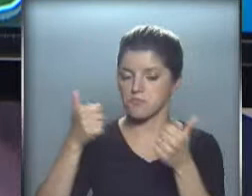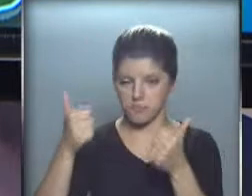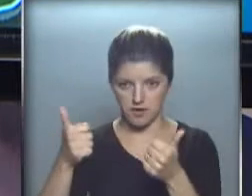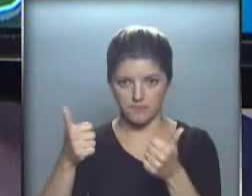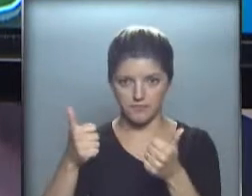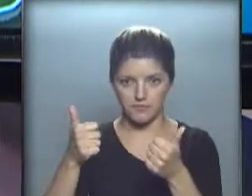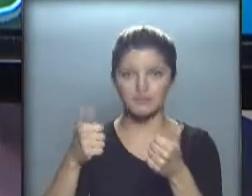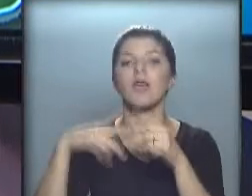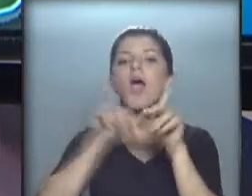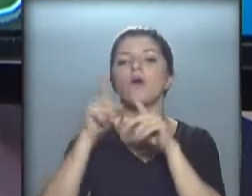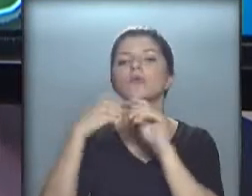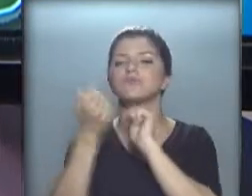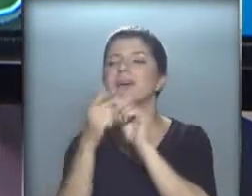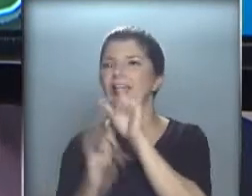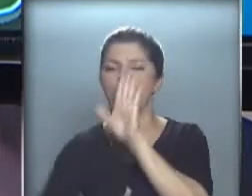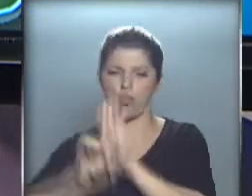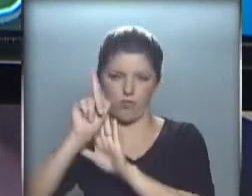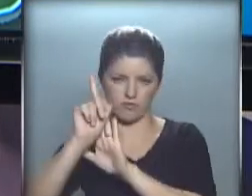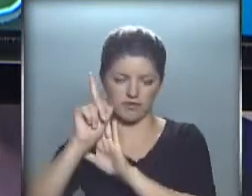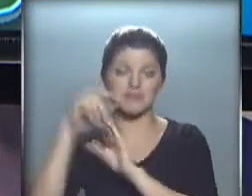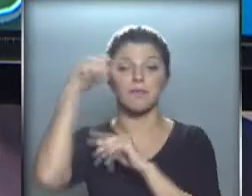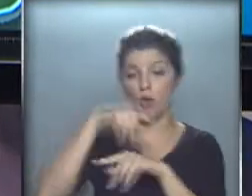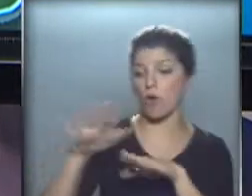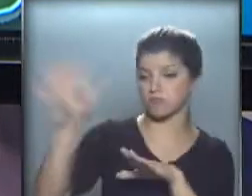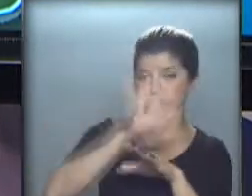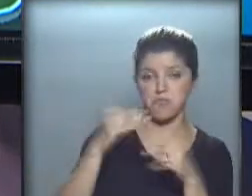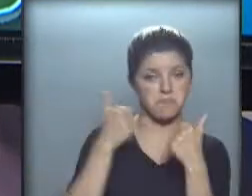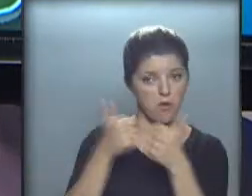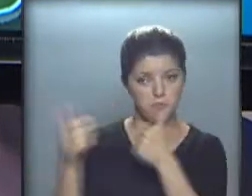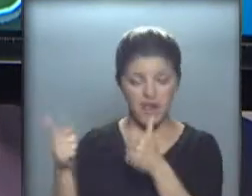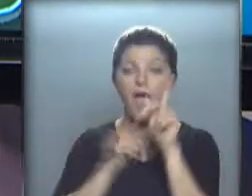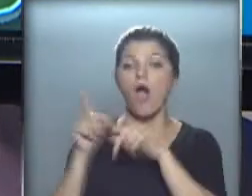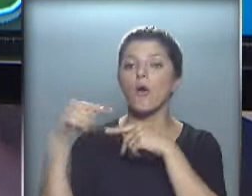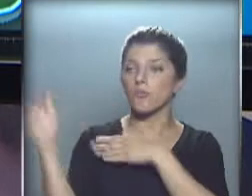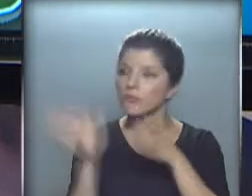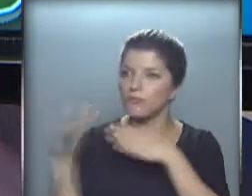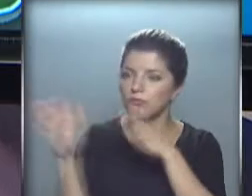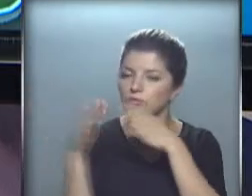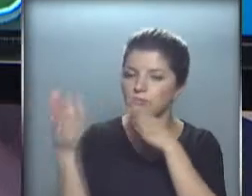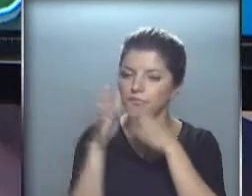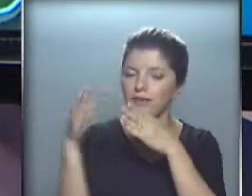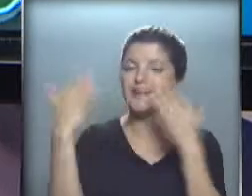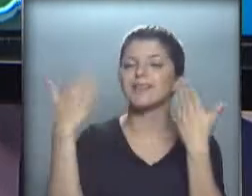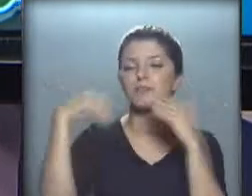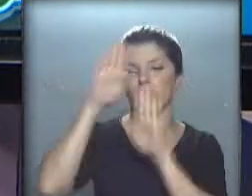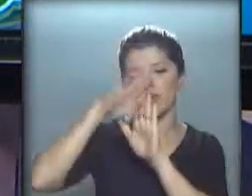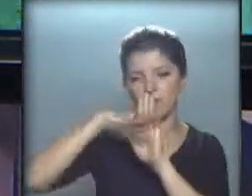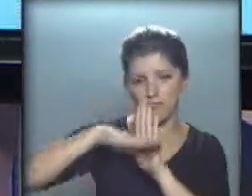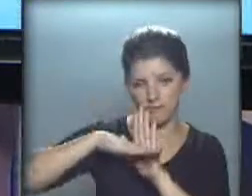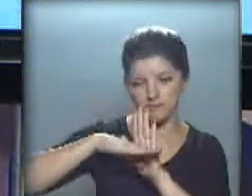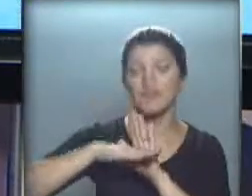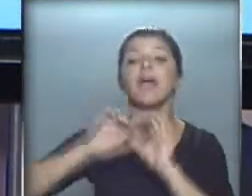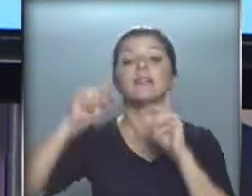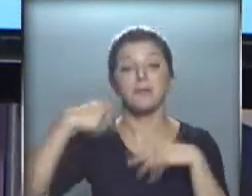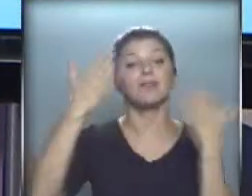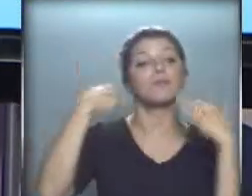el mal tiempo se ha trasladado hacia el norte argentino, buenas condiciones meteorológicas, vientos del sector sur, leve descenso de las temperaturas, donde también